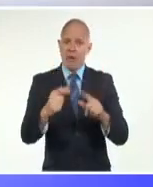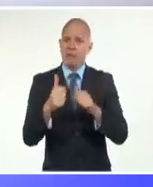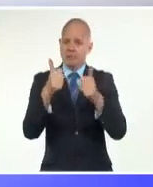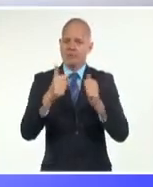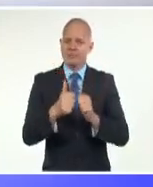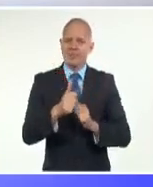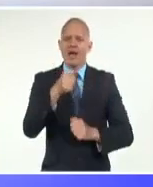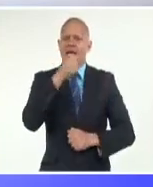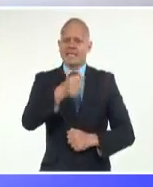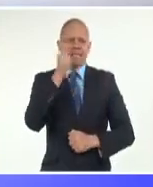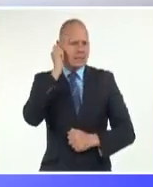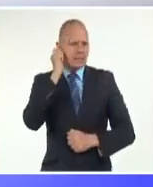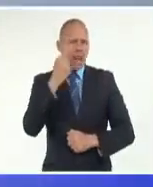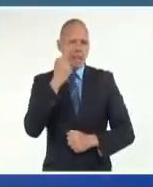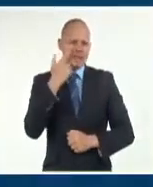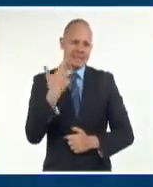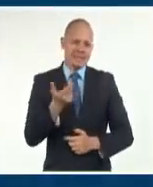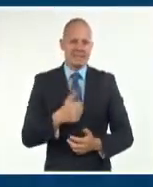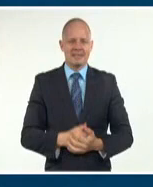por menores del hecho. Adelante.